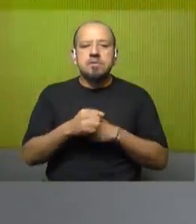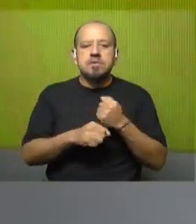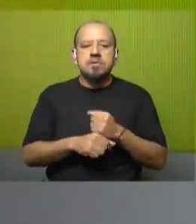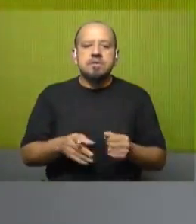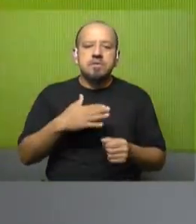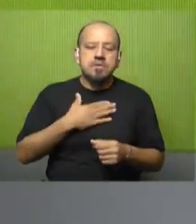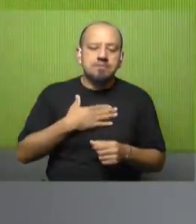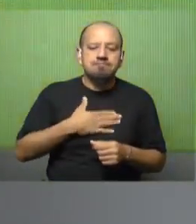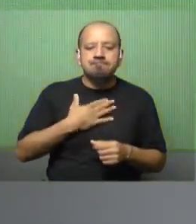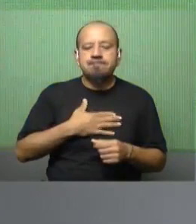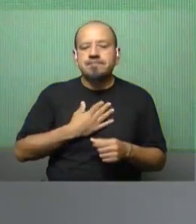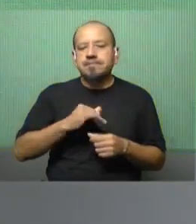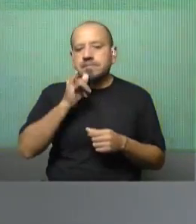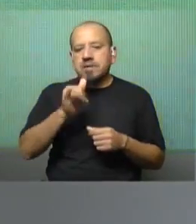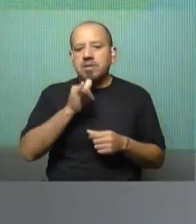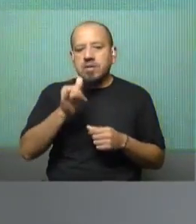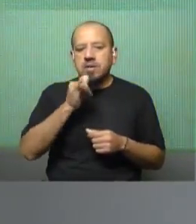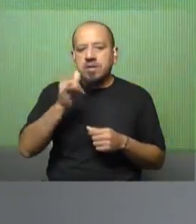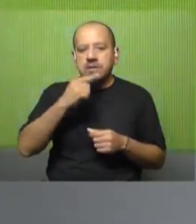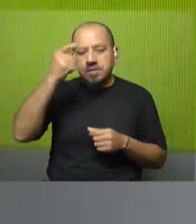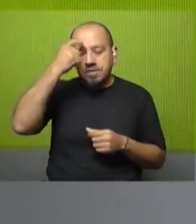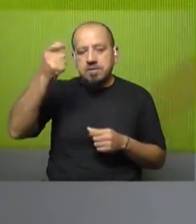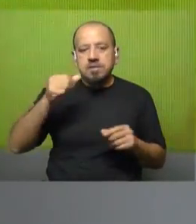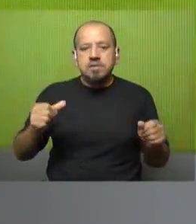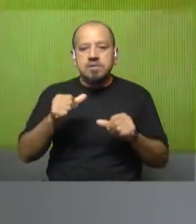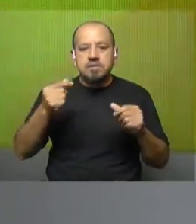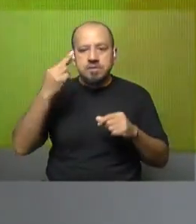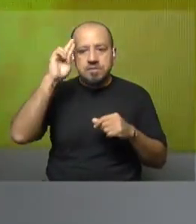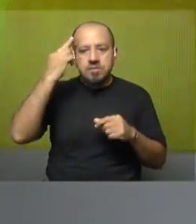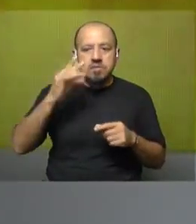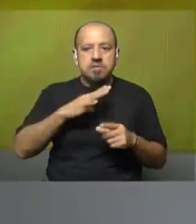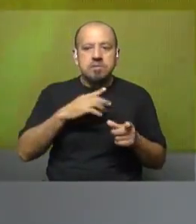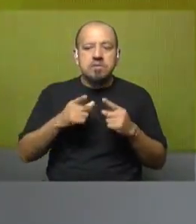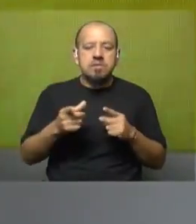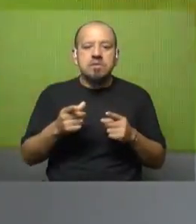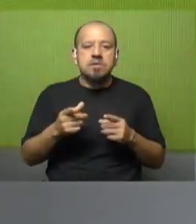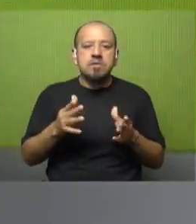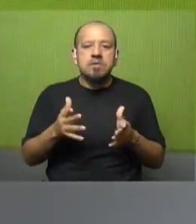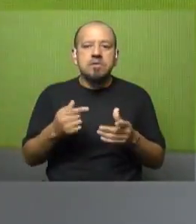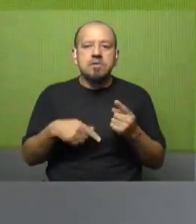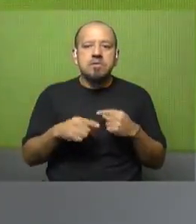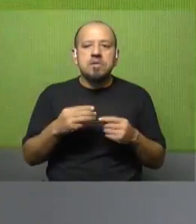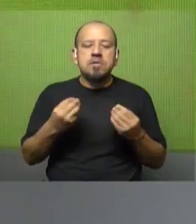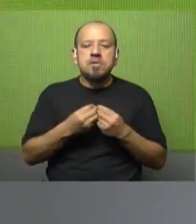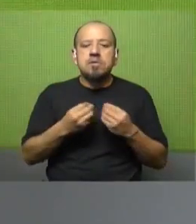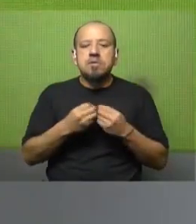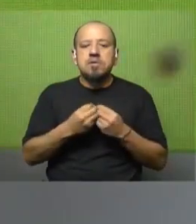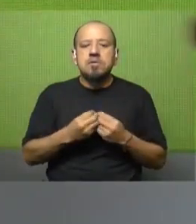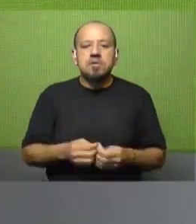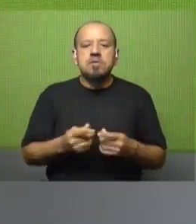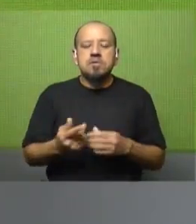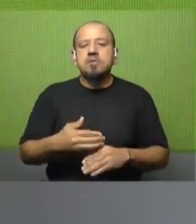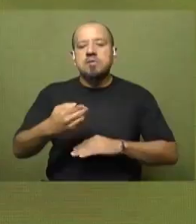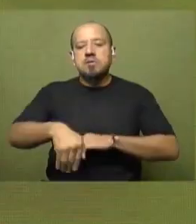contarles la ciencia que se hace en Uruguay. Recibimos, por suerte, creo que es un aliciente para todos, muchos saludos de la gente en la